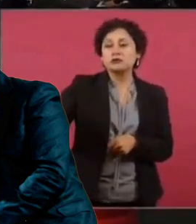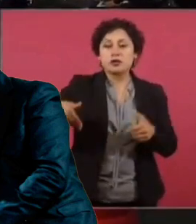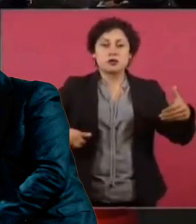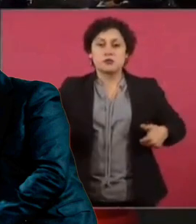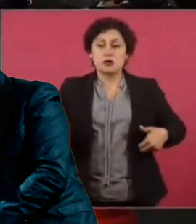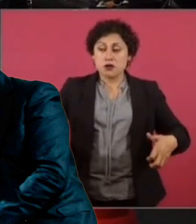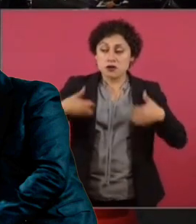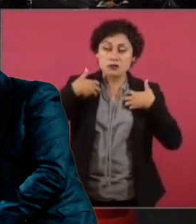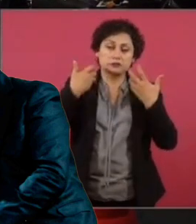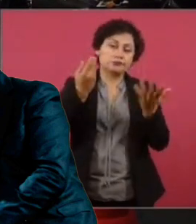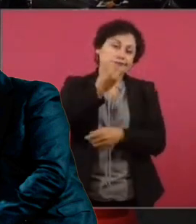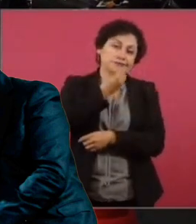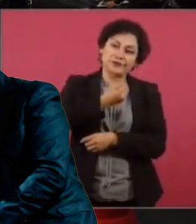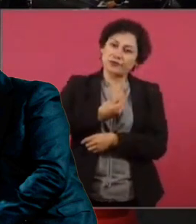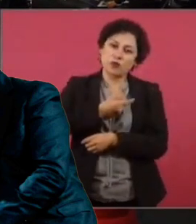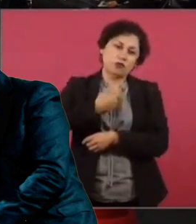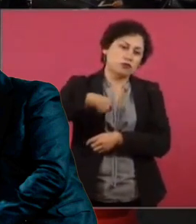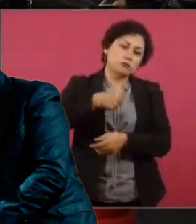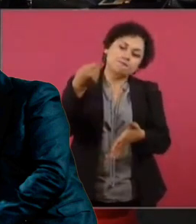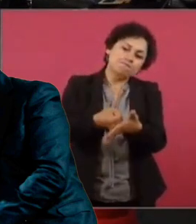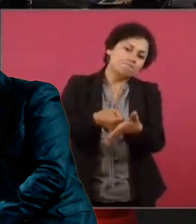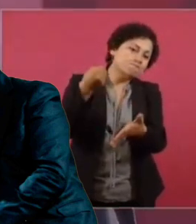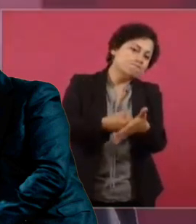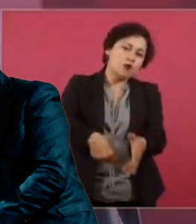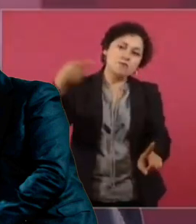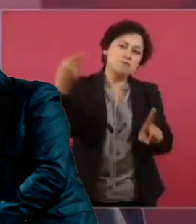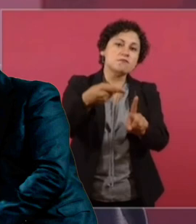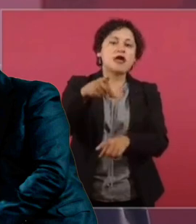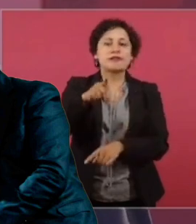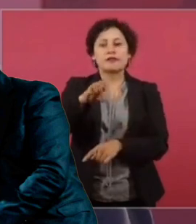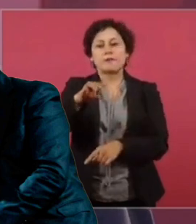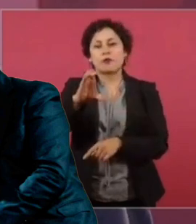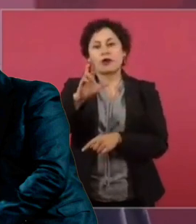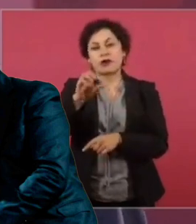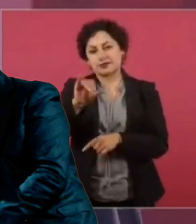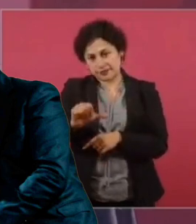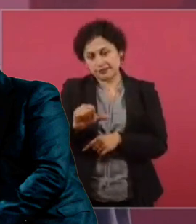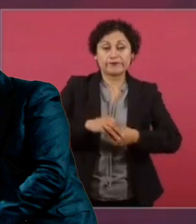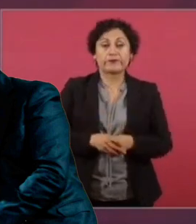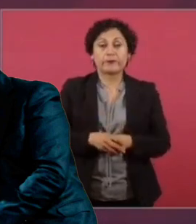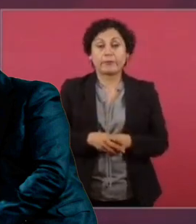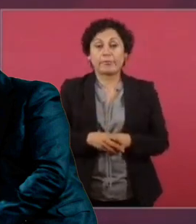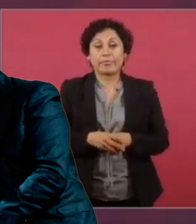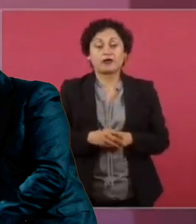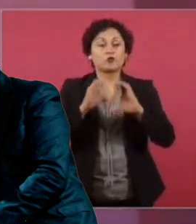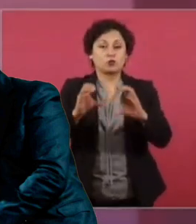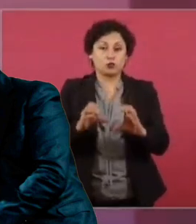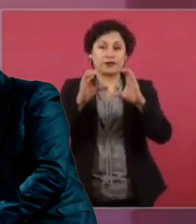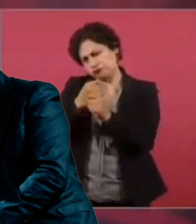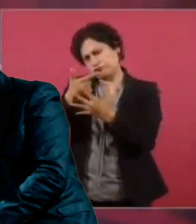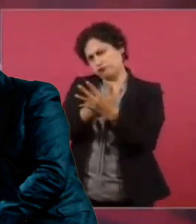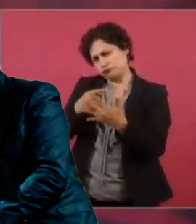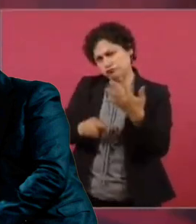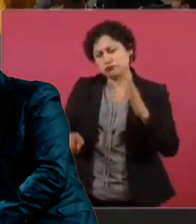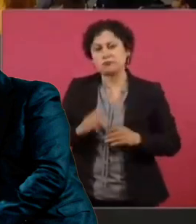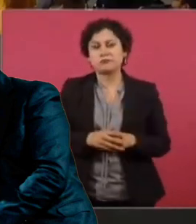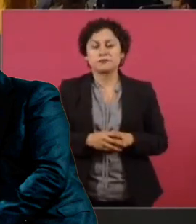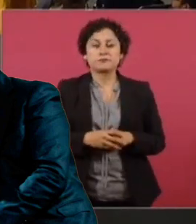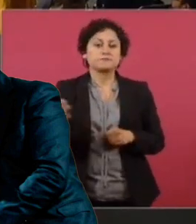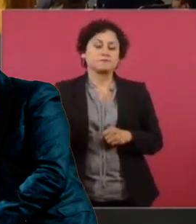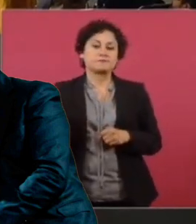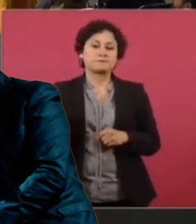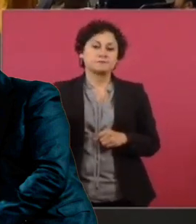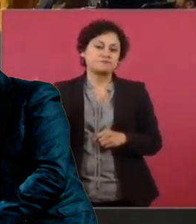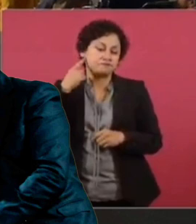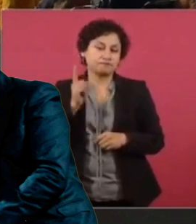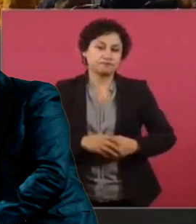insistiendo en la democracia y que no haya electores oligarcas. ¿Usted ha decidido que por primera